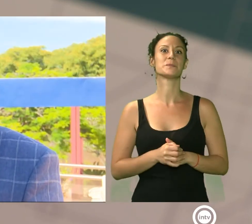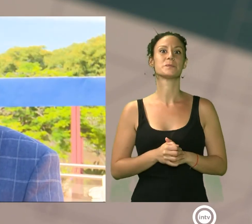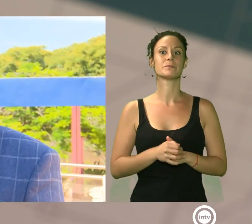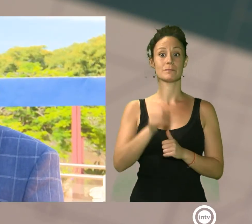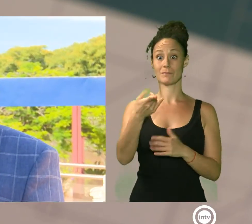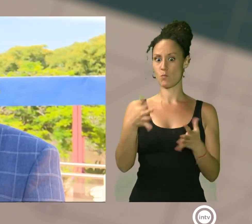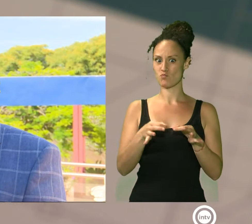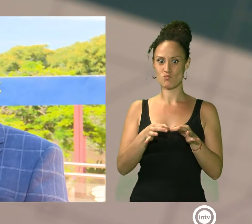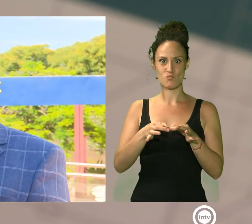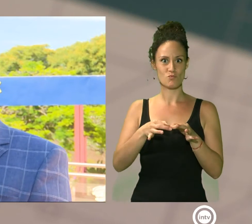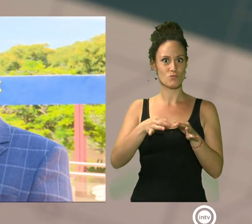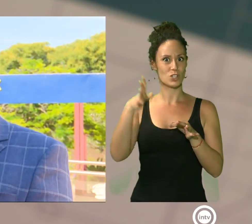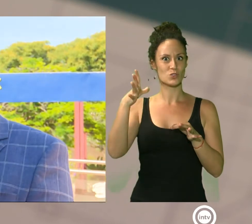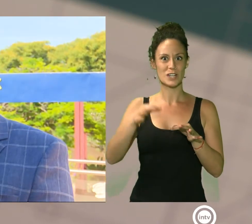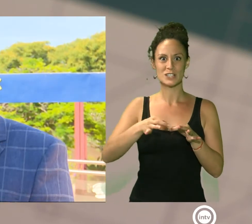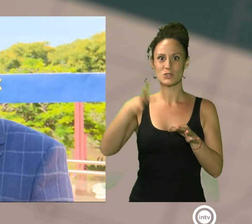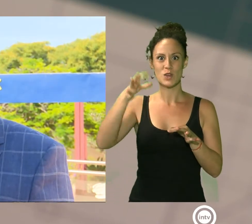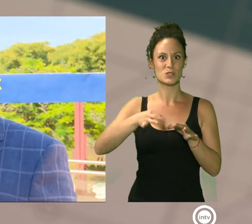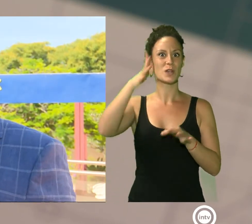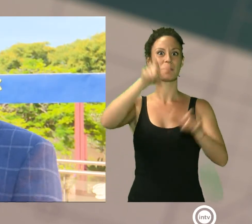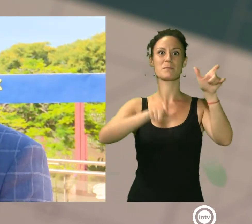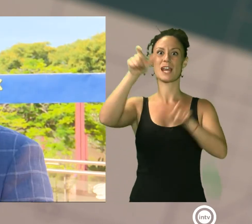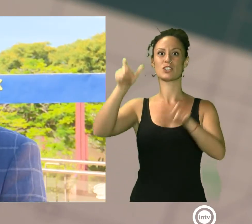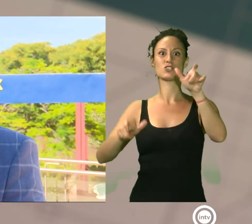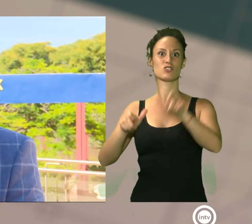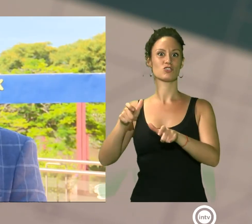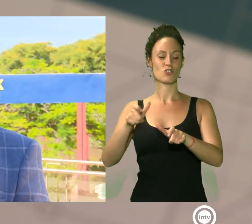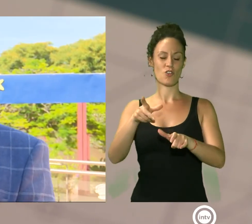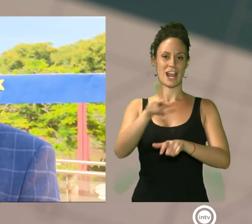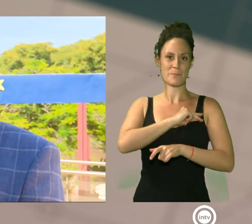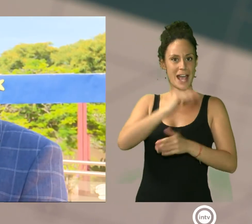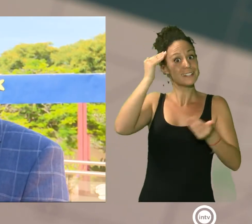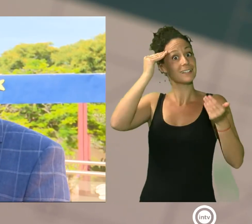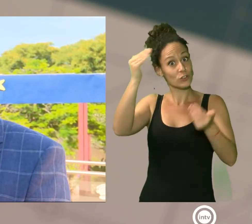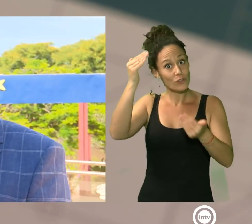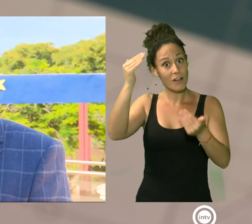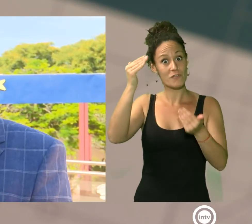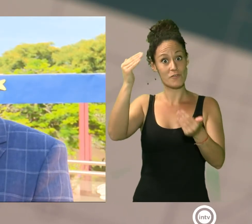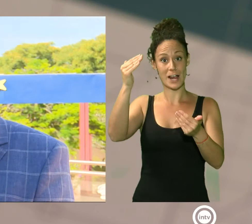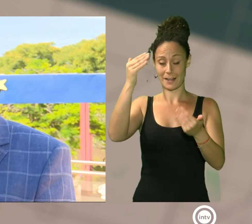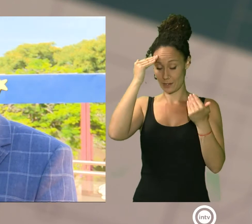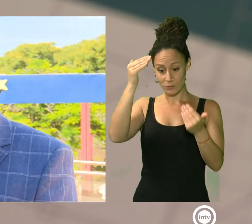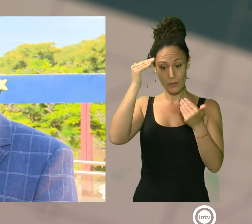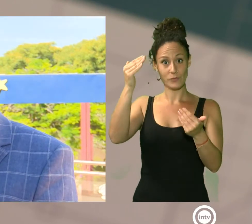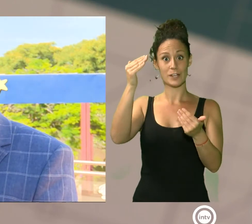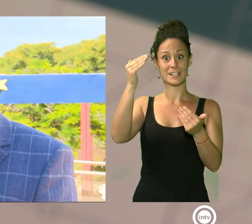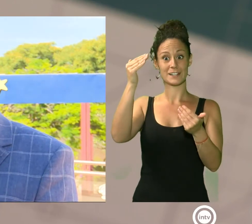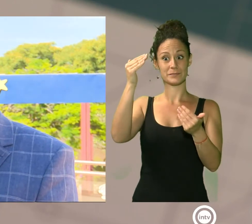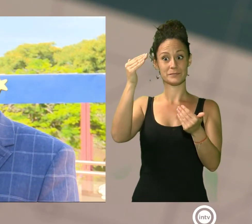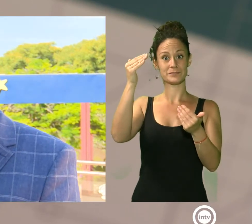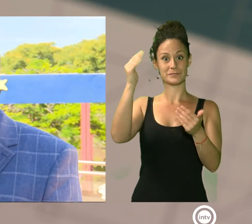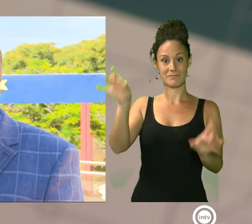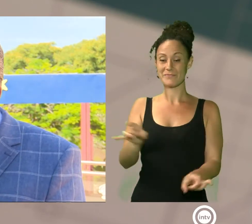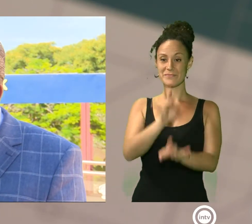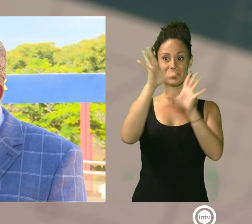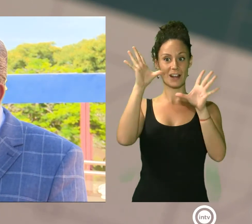suerte, muchísima suerte a los galardonados. Mi enhorabuena, vaya mi enhorabuena por delante. Y sí, desde luego,